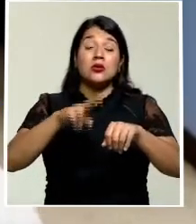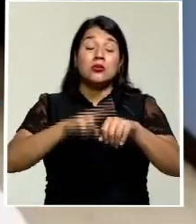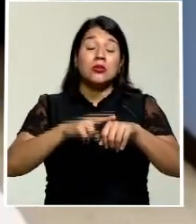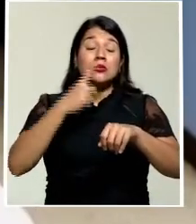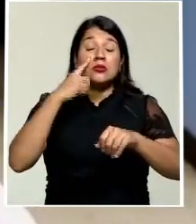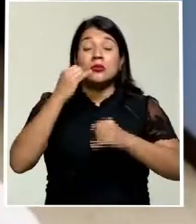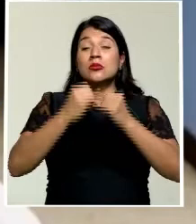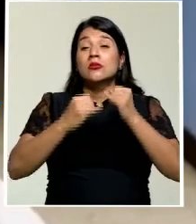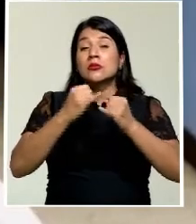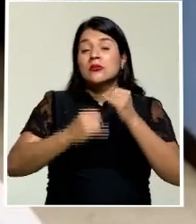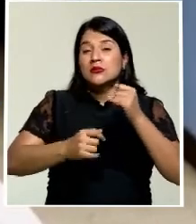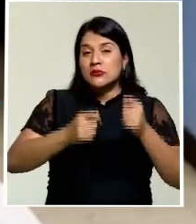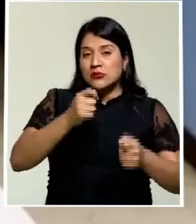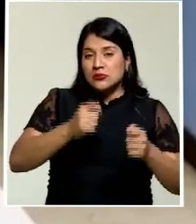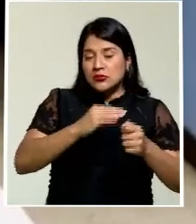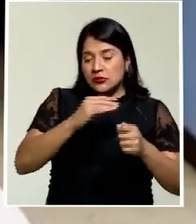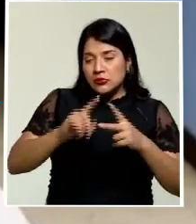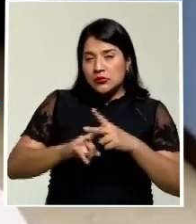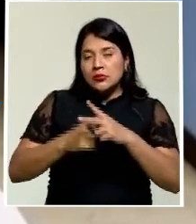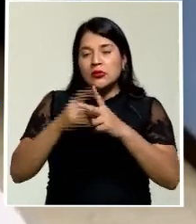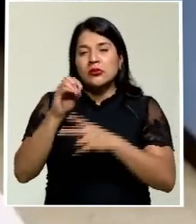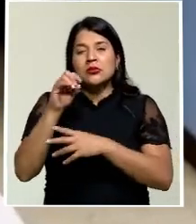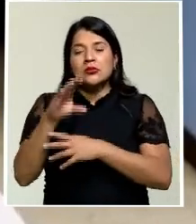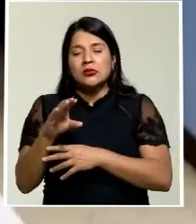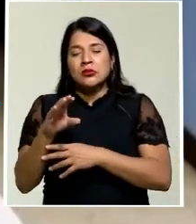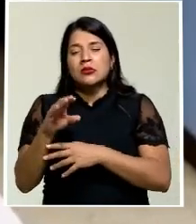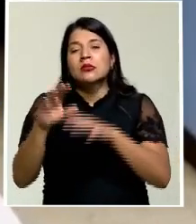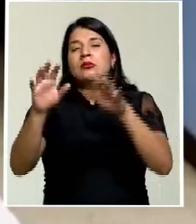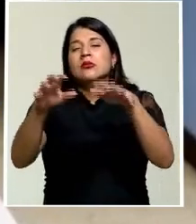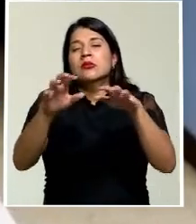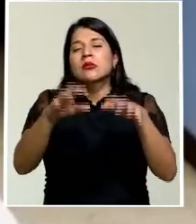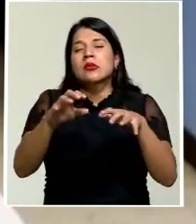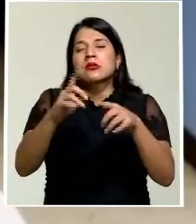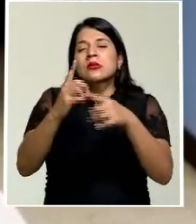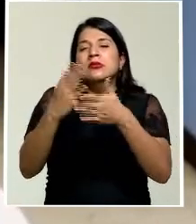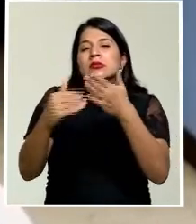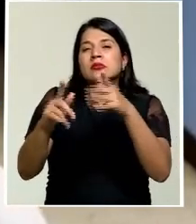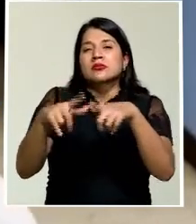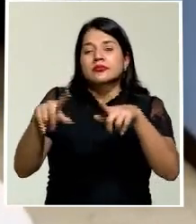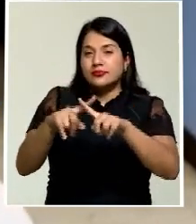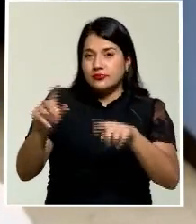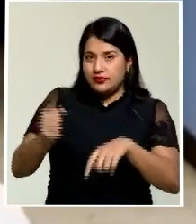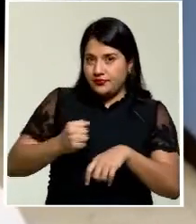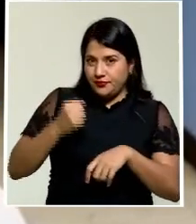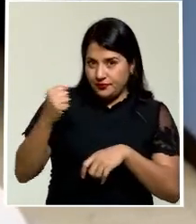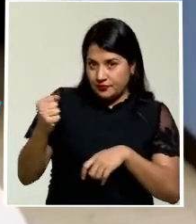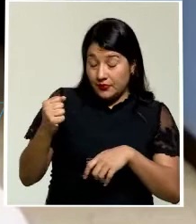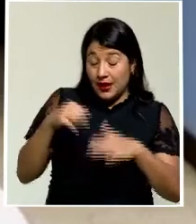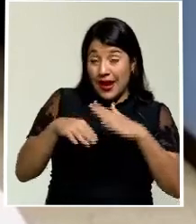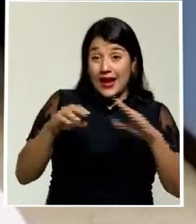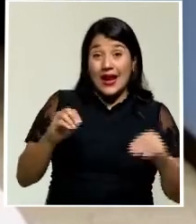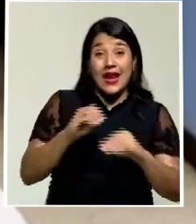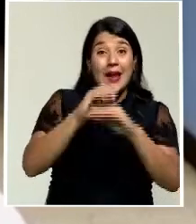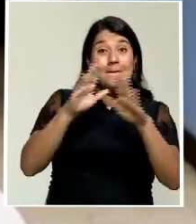septiembre y principios de octubre, aguaceros aislados pero fuertes, muy similar. Las mañanas en general sobre el país van a ser